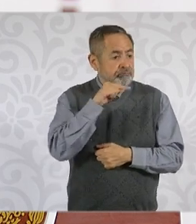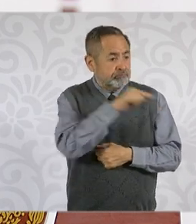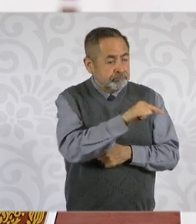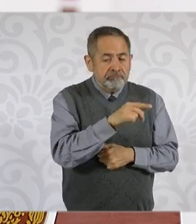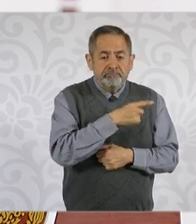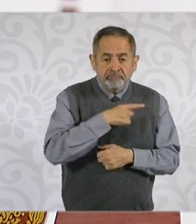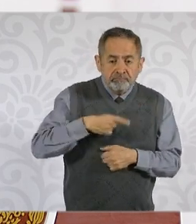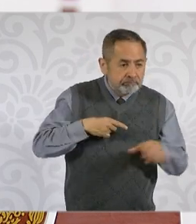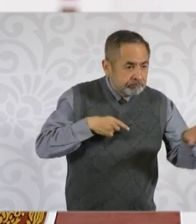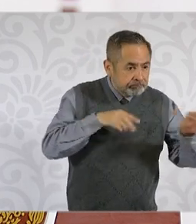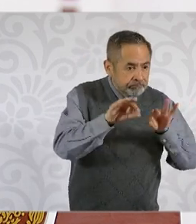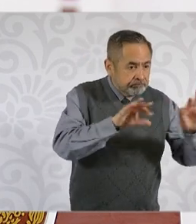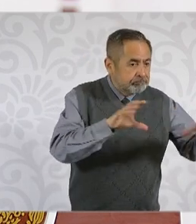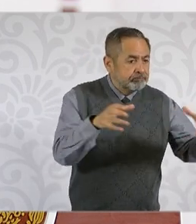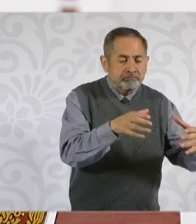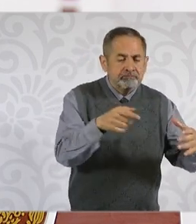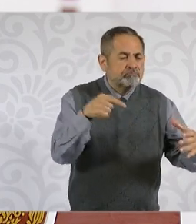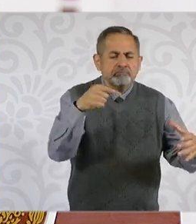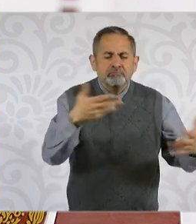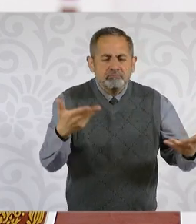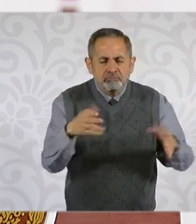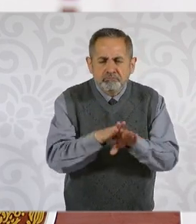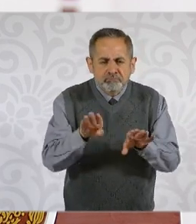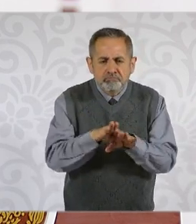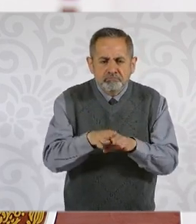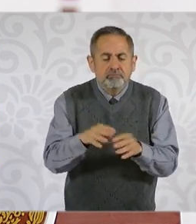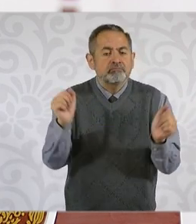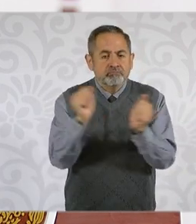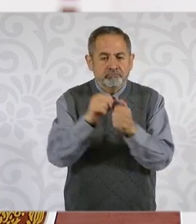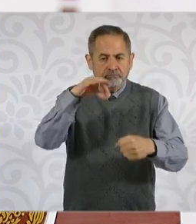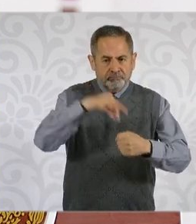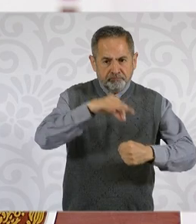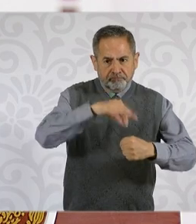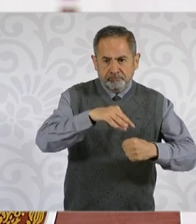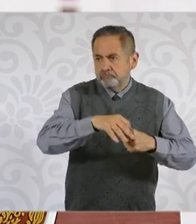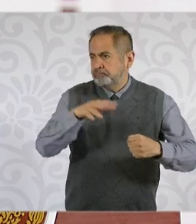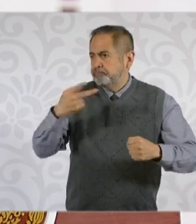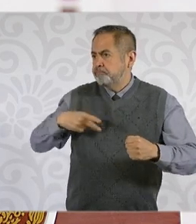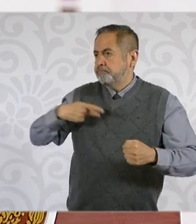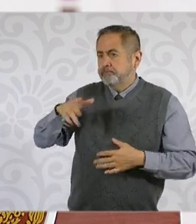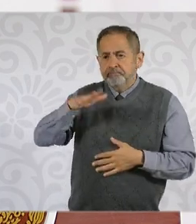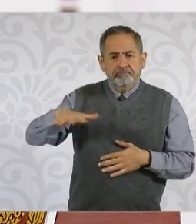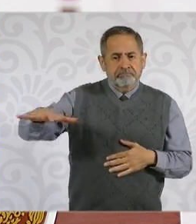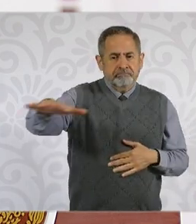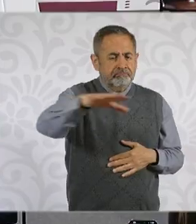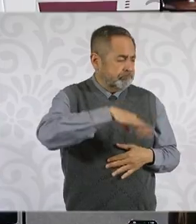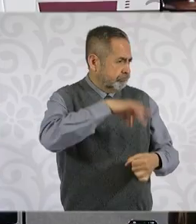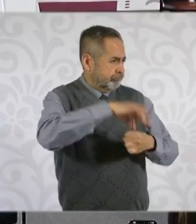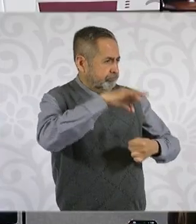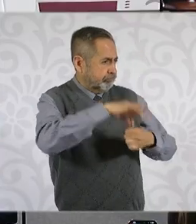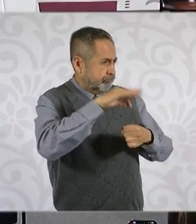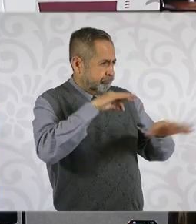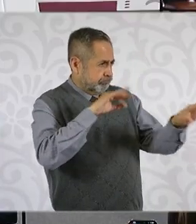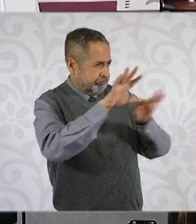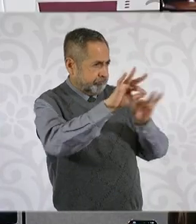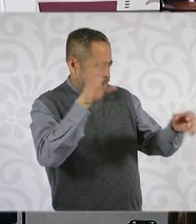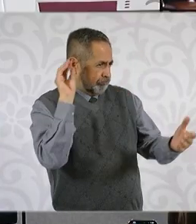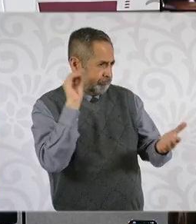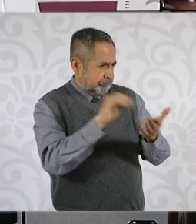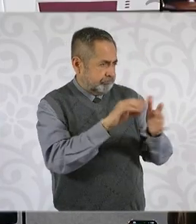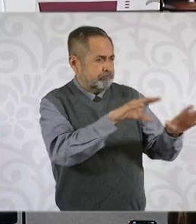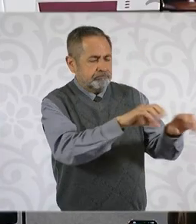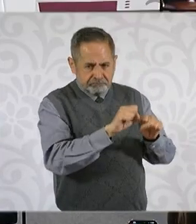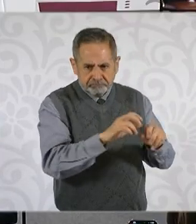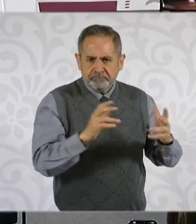integrantes mediante una votación ciudadana. También estableció